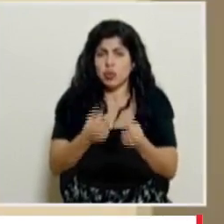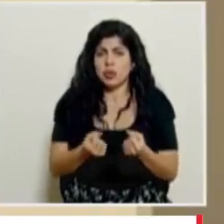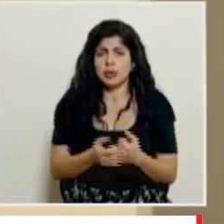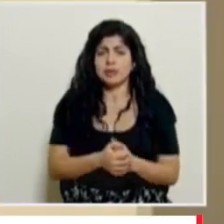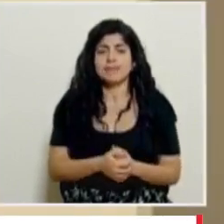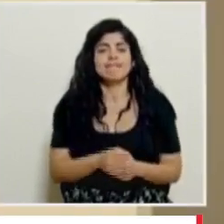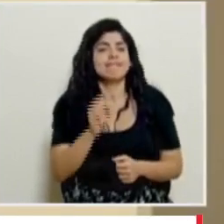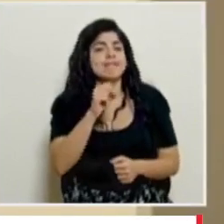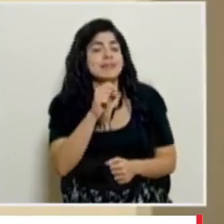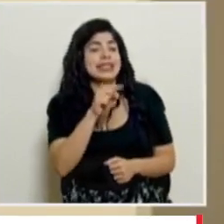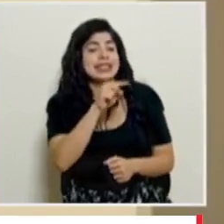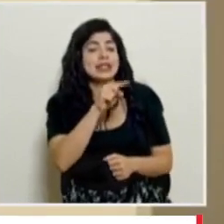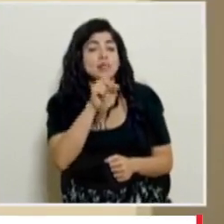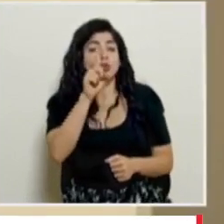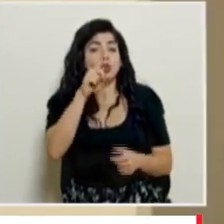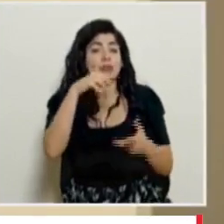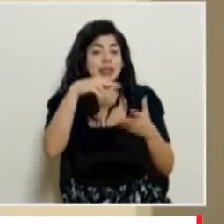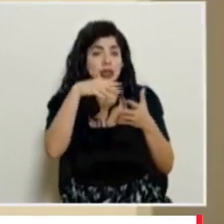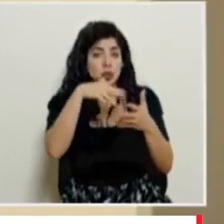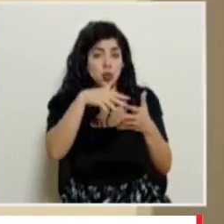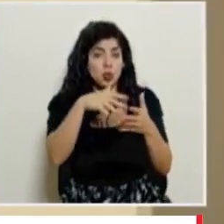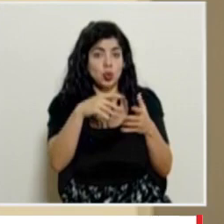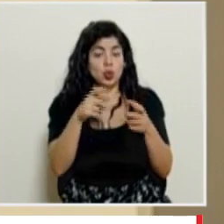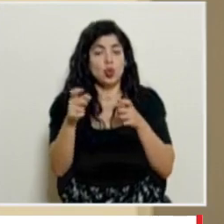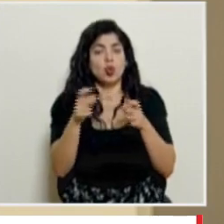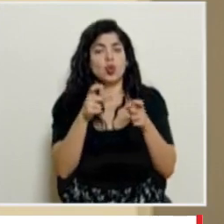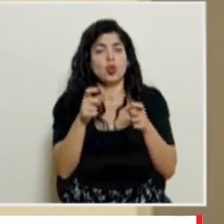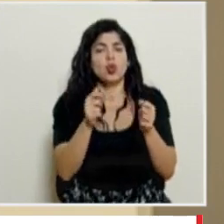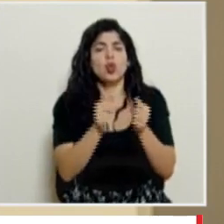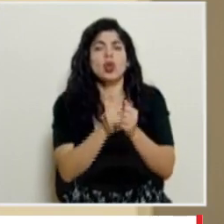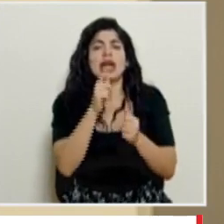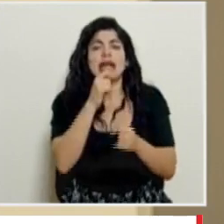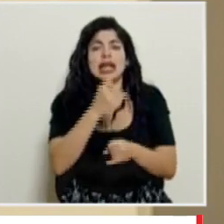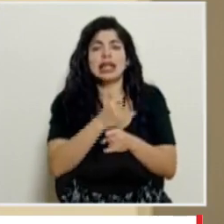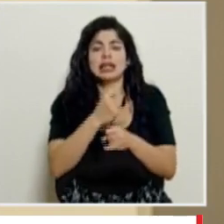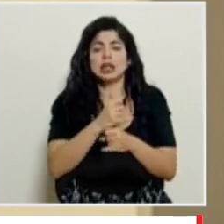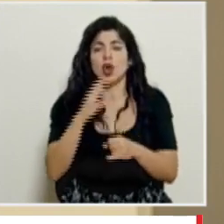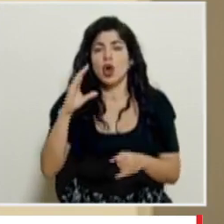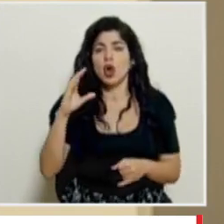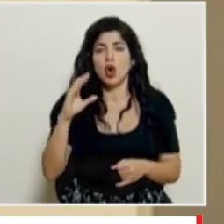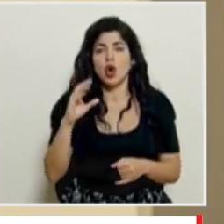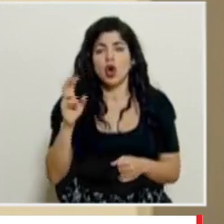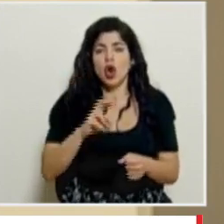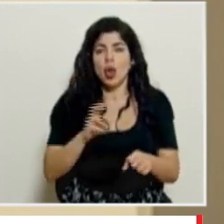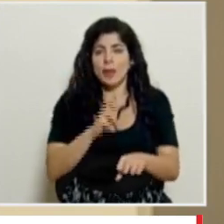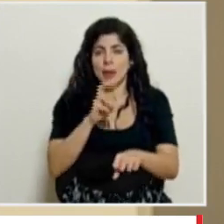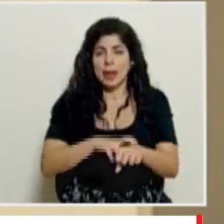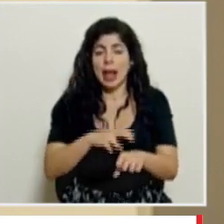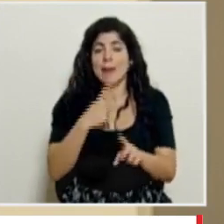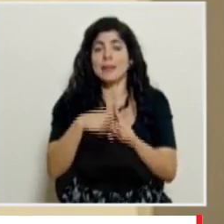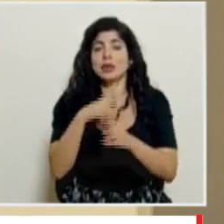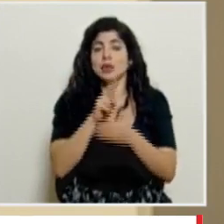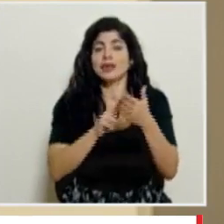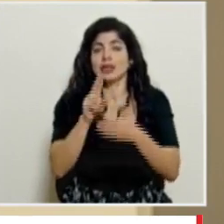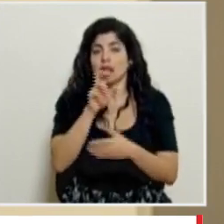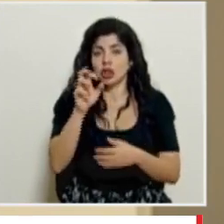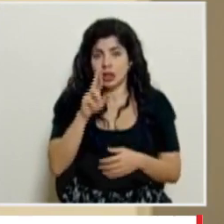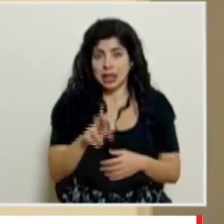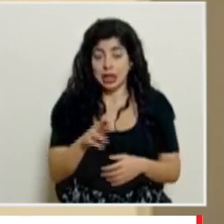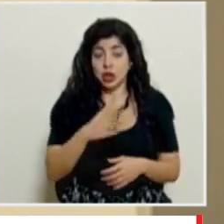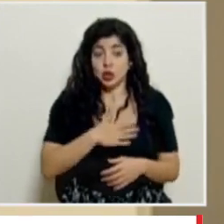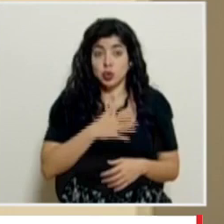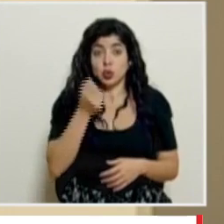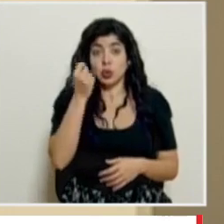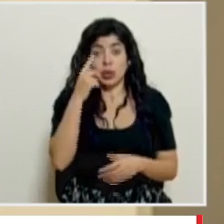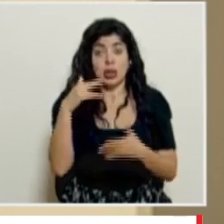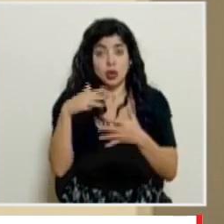eso es un estudio que se está manejando en conjunto con el Instituto Clorito Picado y la Universidad de Costa Rica tengo entendido